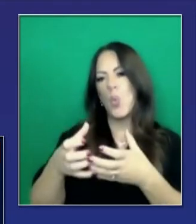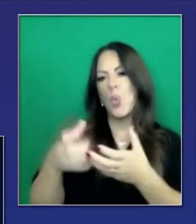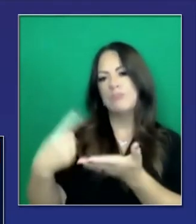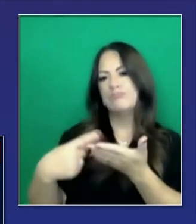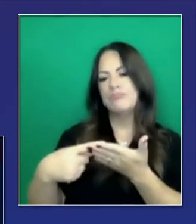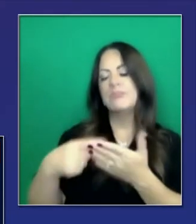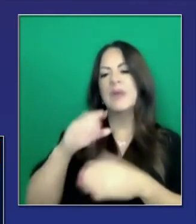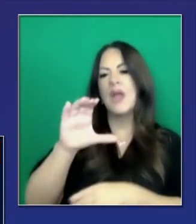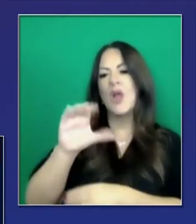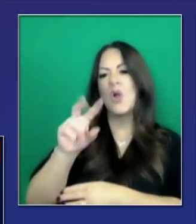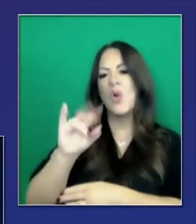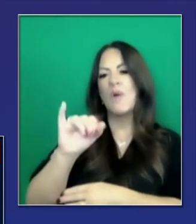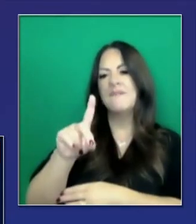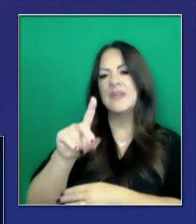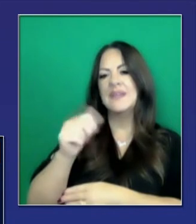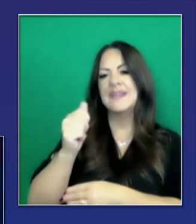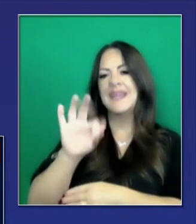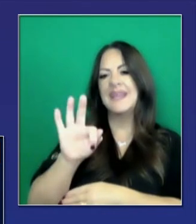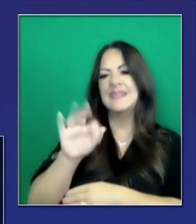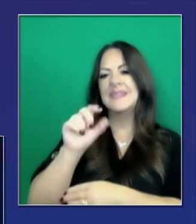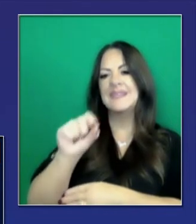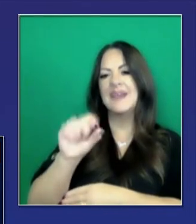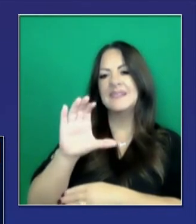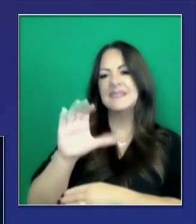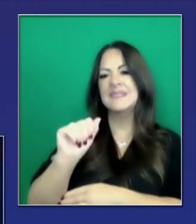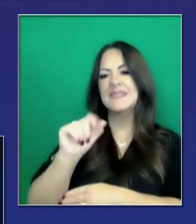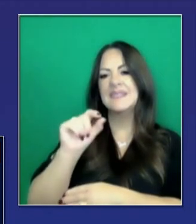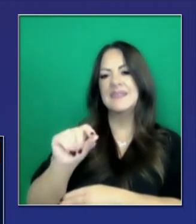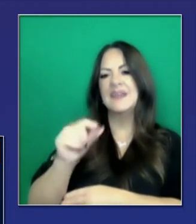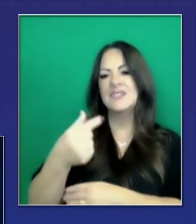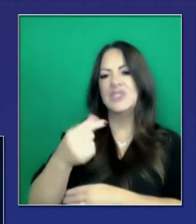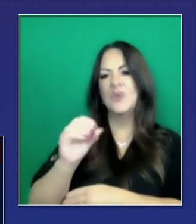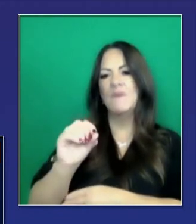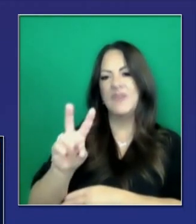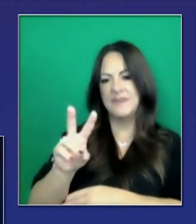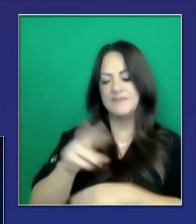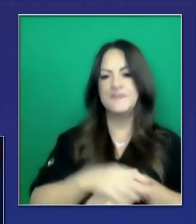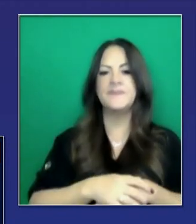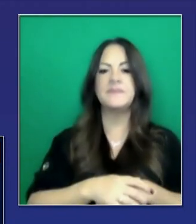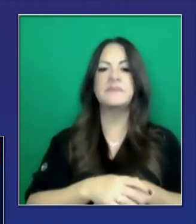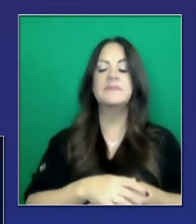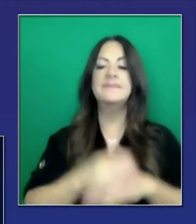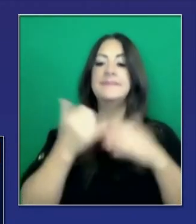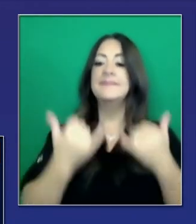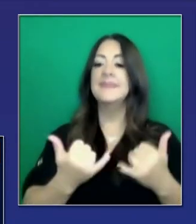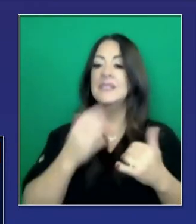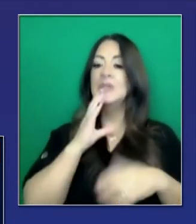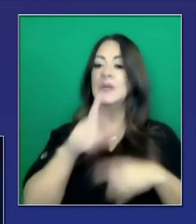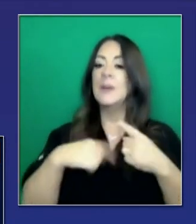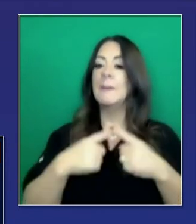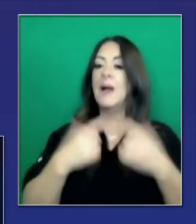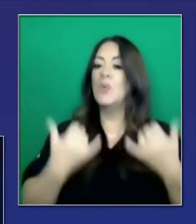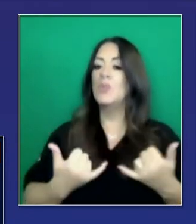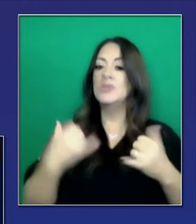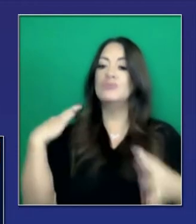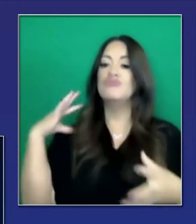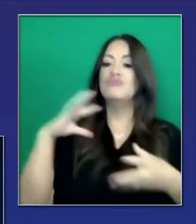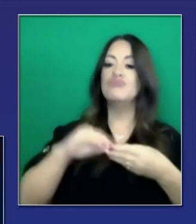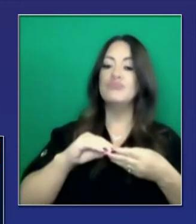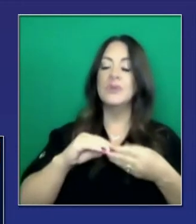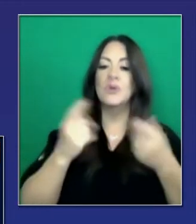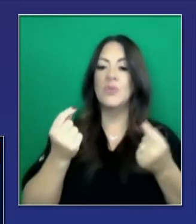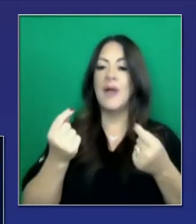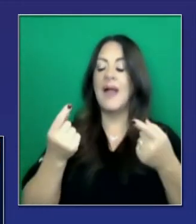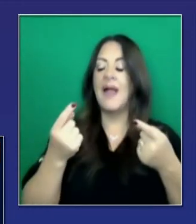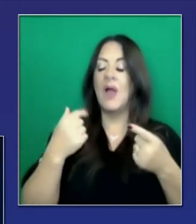En COVID-19.ca.gov, que es la dirección que está en la pantalla. Y ahora hablaré un poco acerca de lo que se ha hecho hasta ahora en